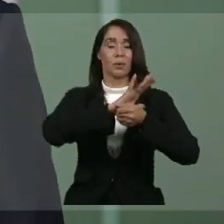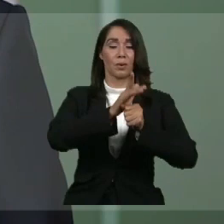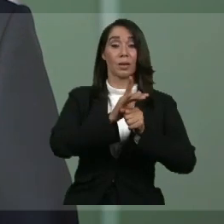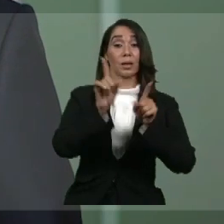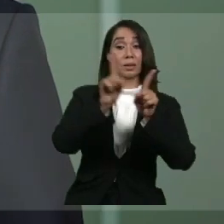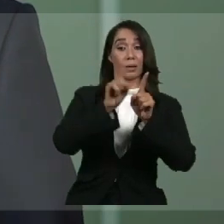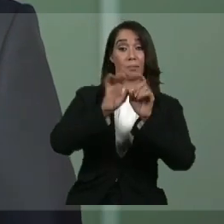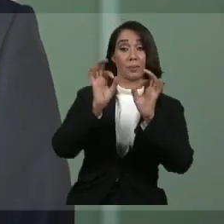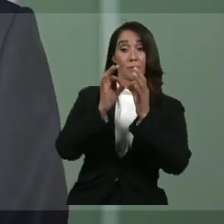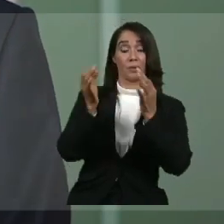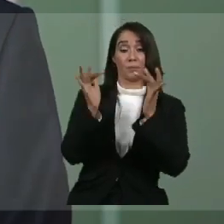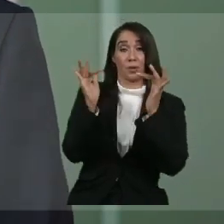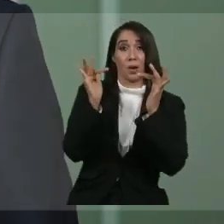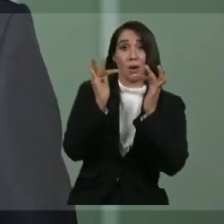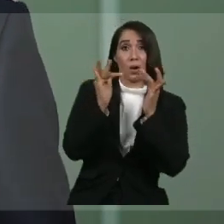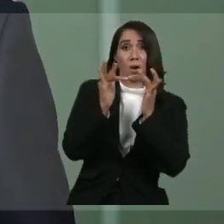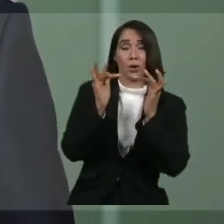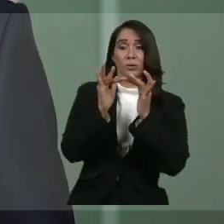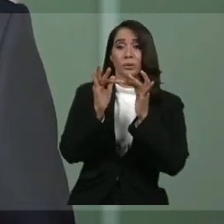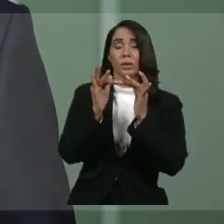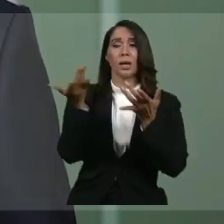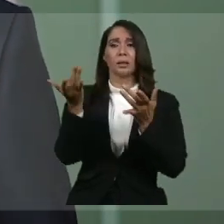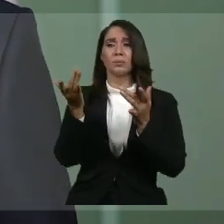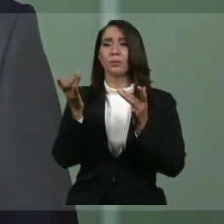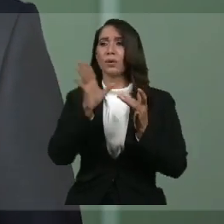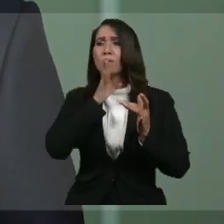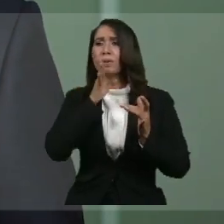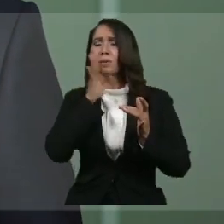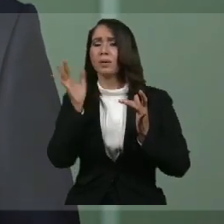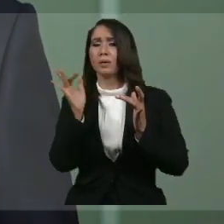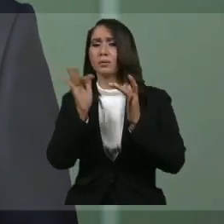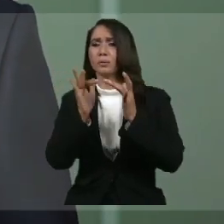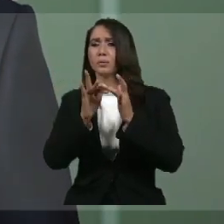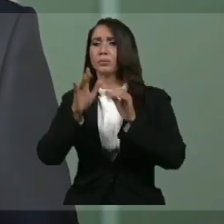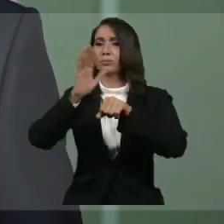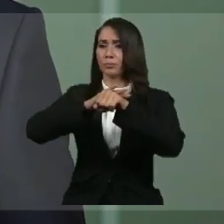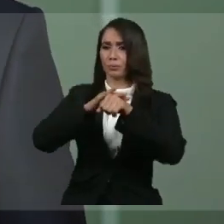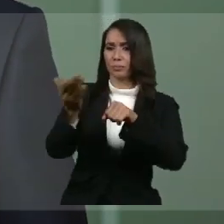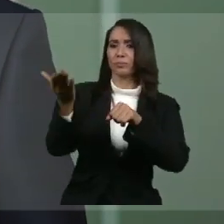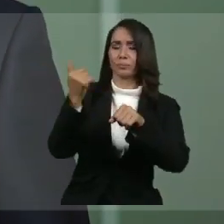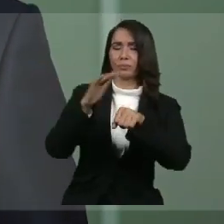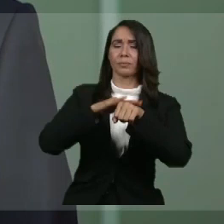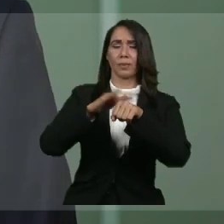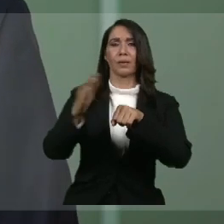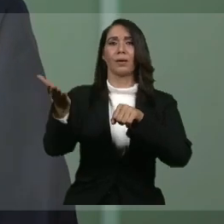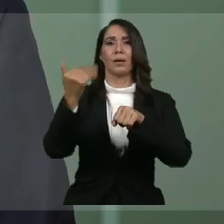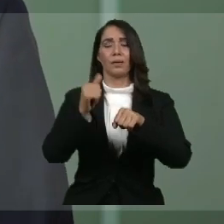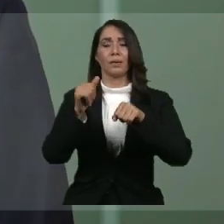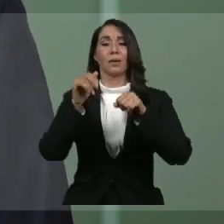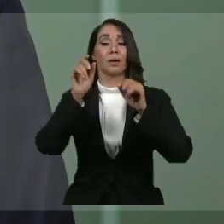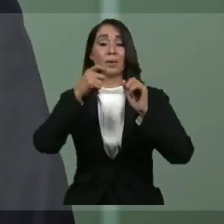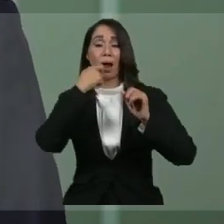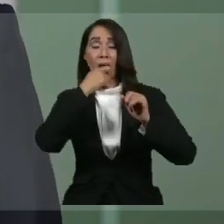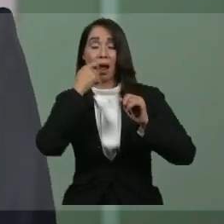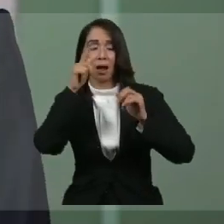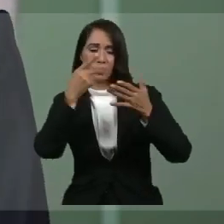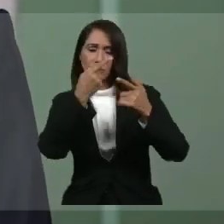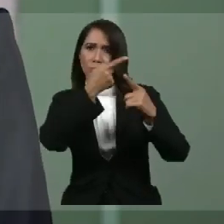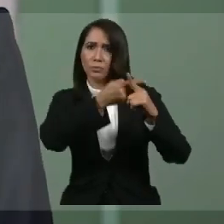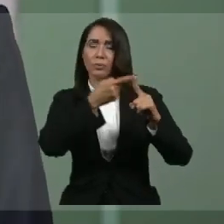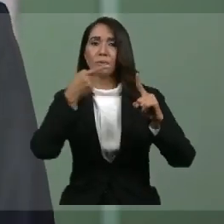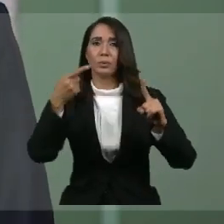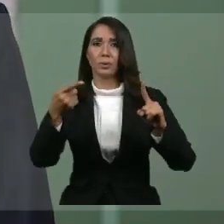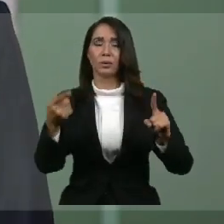personas con los que los contagiados tuvieron contacto a quienes les efectúan las pruebas correspondientes.